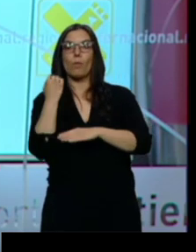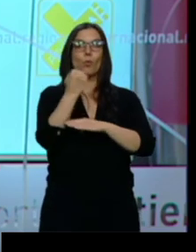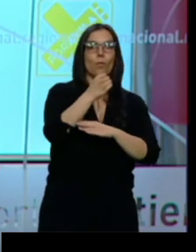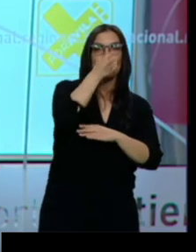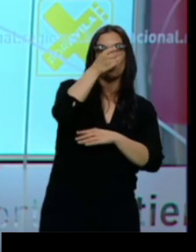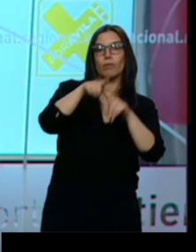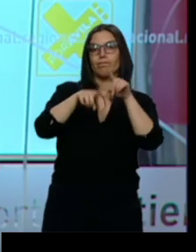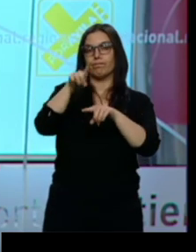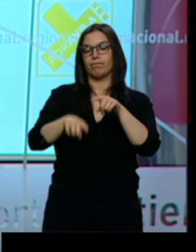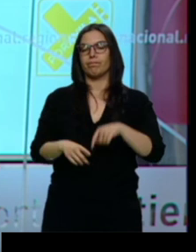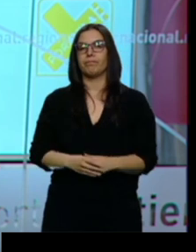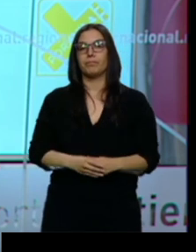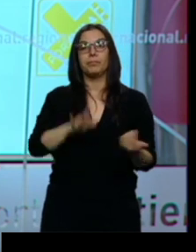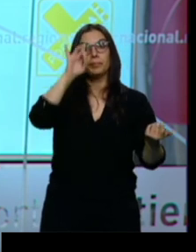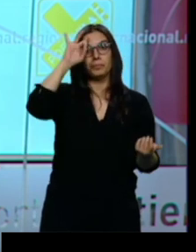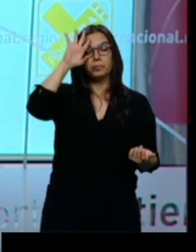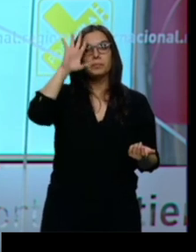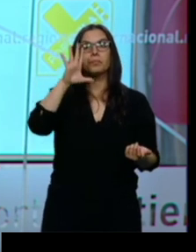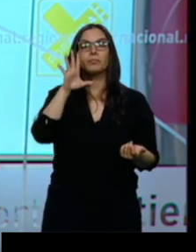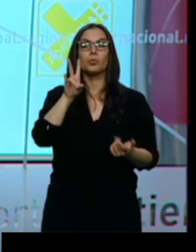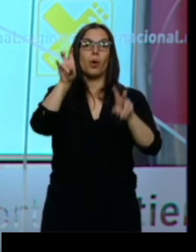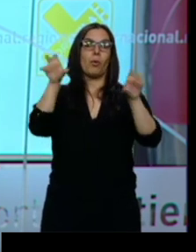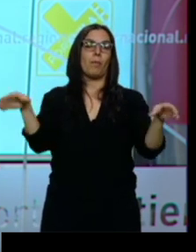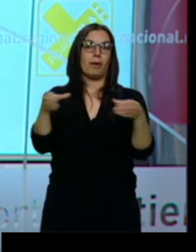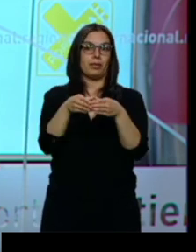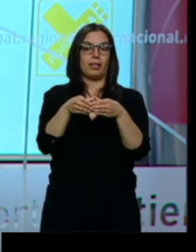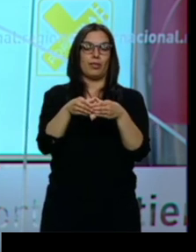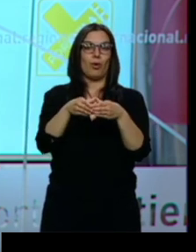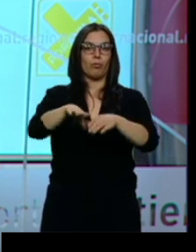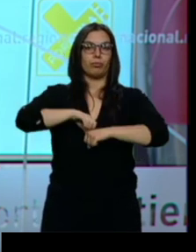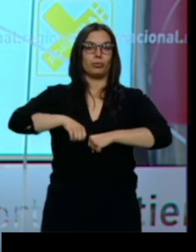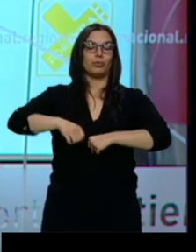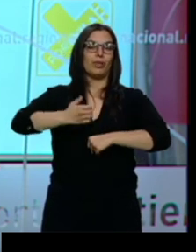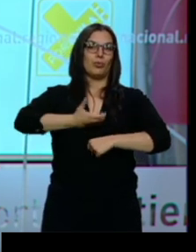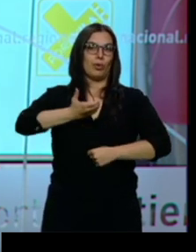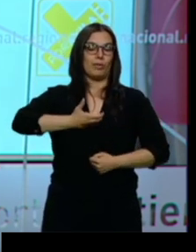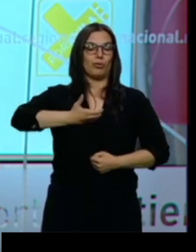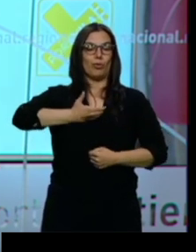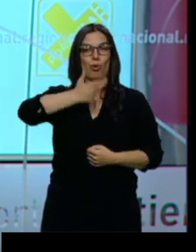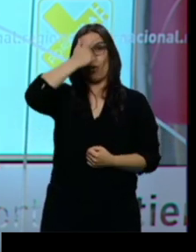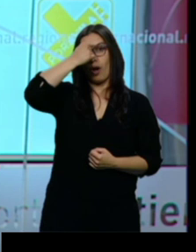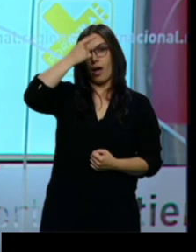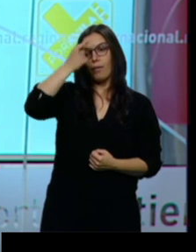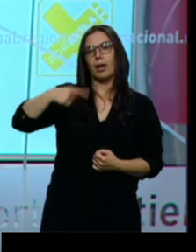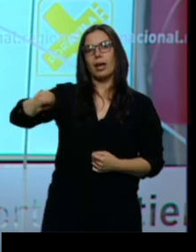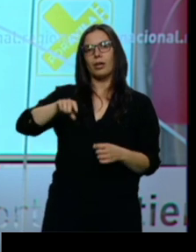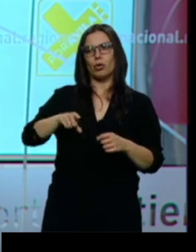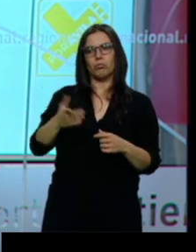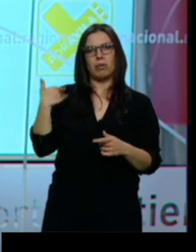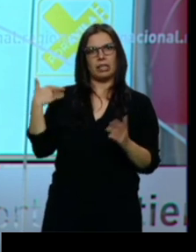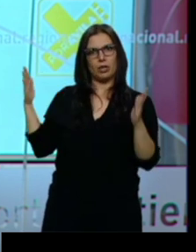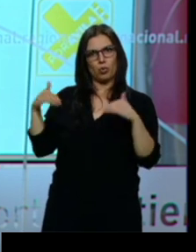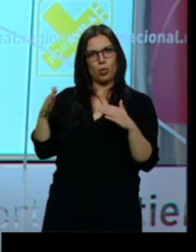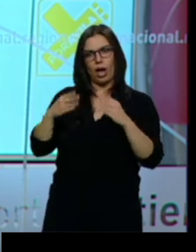Sorprende el fenómeno del nuevo partido que gobernará en la capital abulense. Por Ávila no tenía representación en el consistorio y el pasado